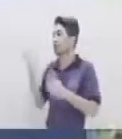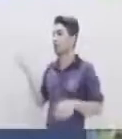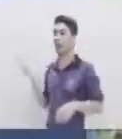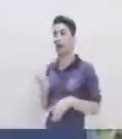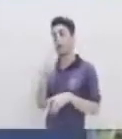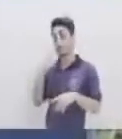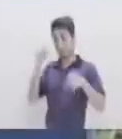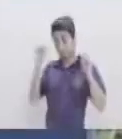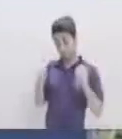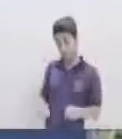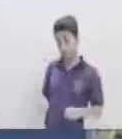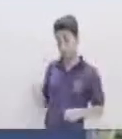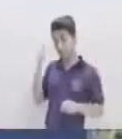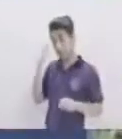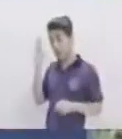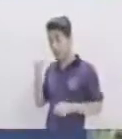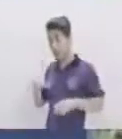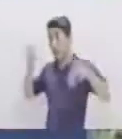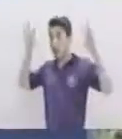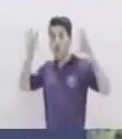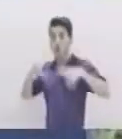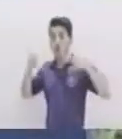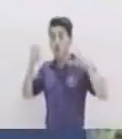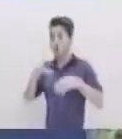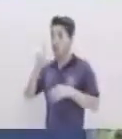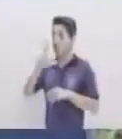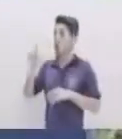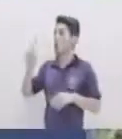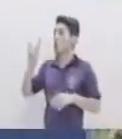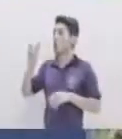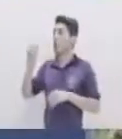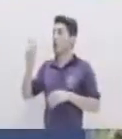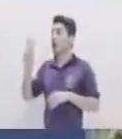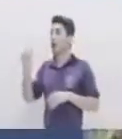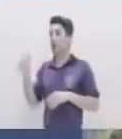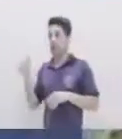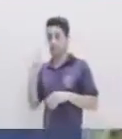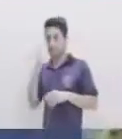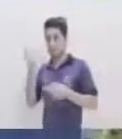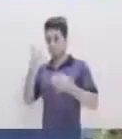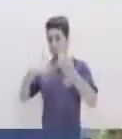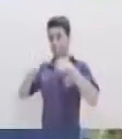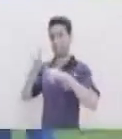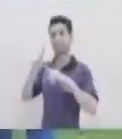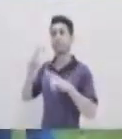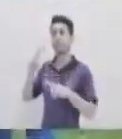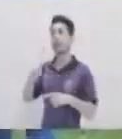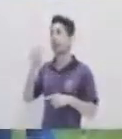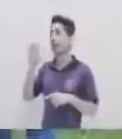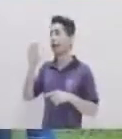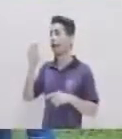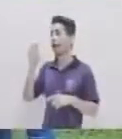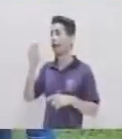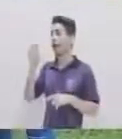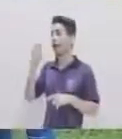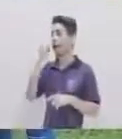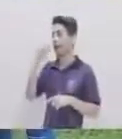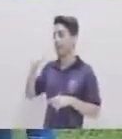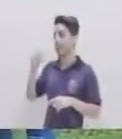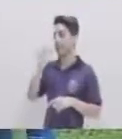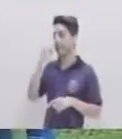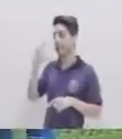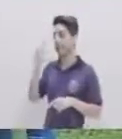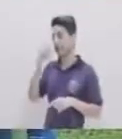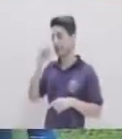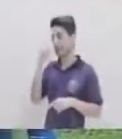Es posible que mañana llueva Ahora contrástalo si fuera algo indicativo Es posible que mañana llueve